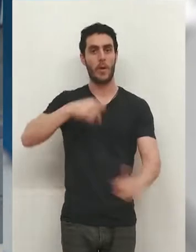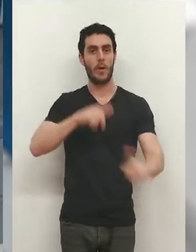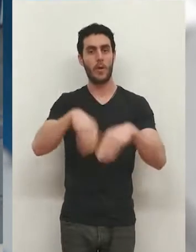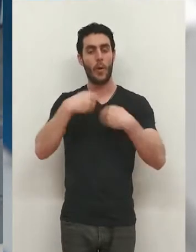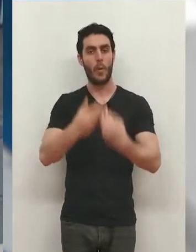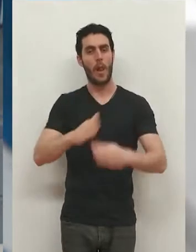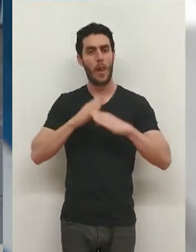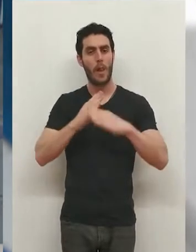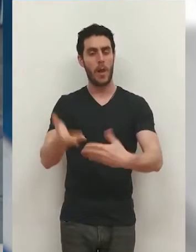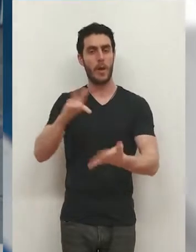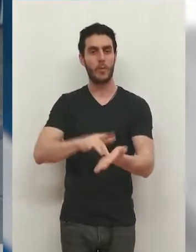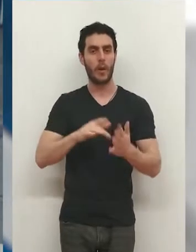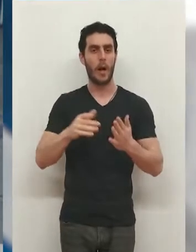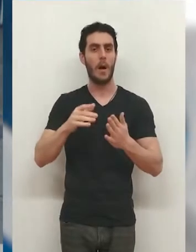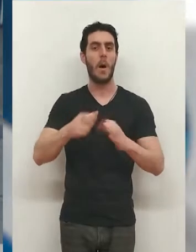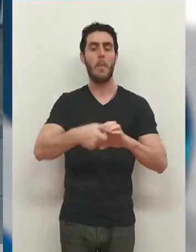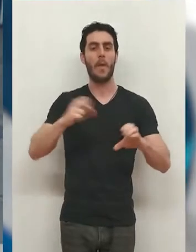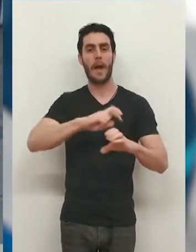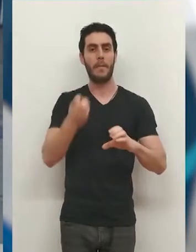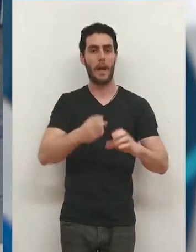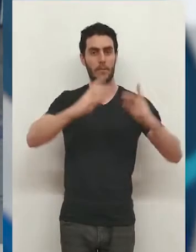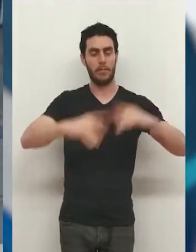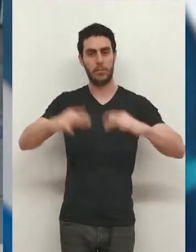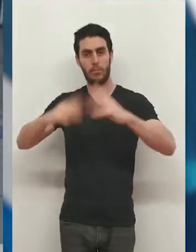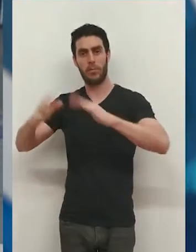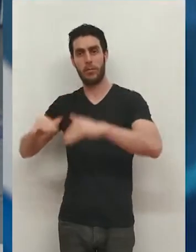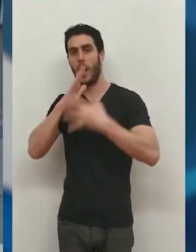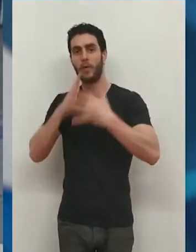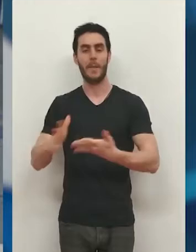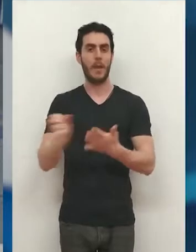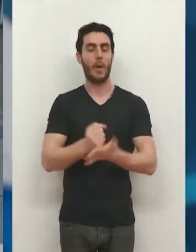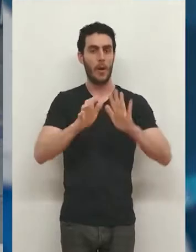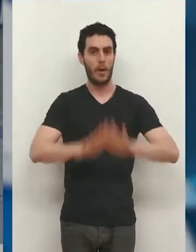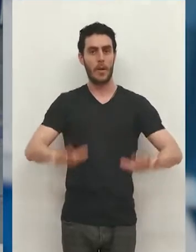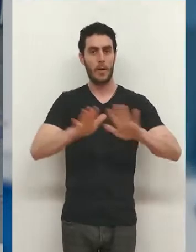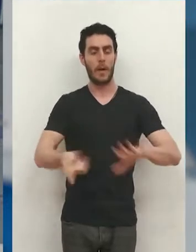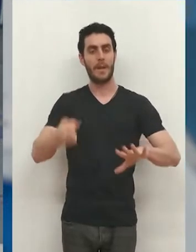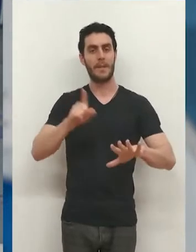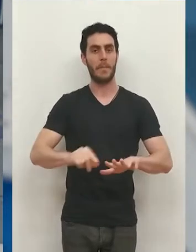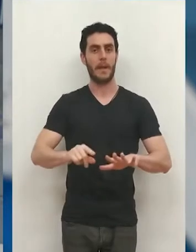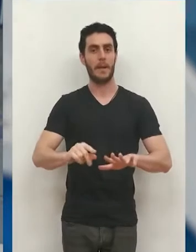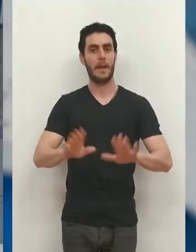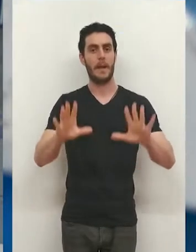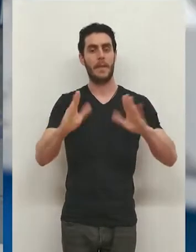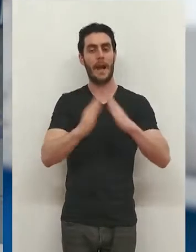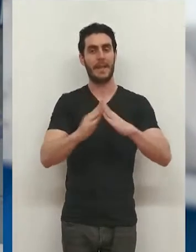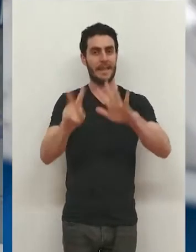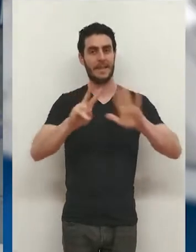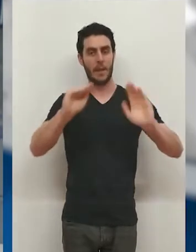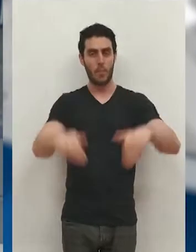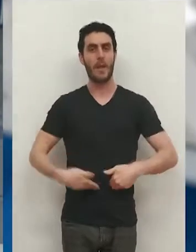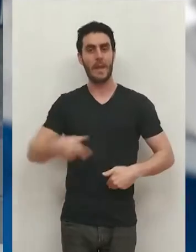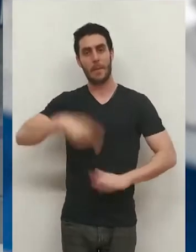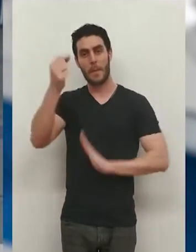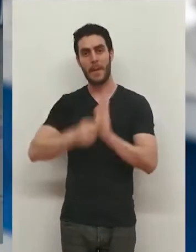zona para estabilizarla tras el hundimiento de varias bodegas. De momento, todo está en calma y se estudia la vuelta a siete de las casas, así